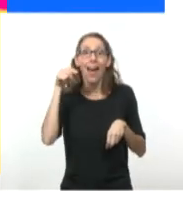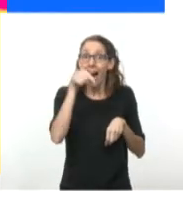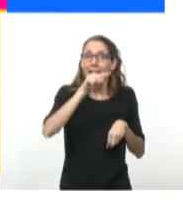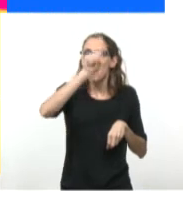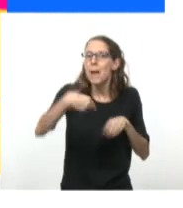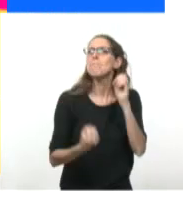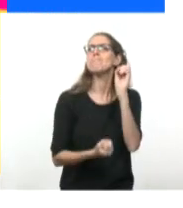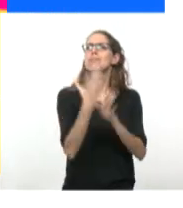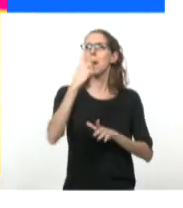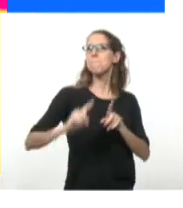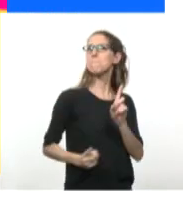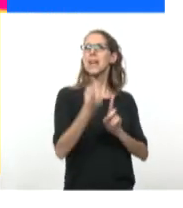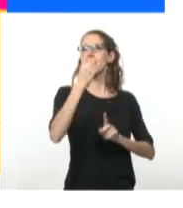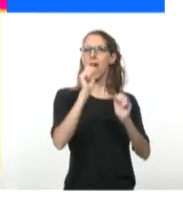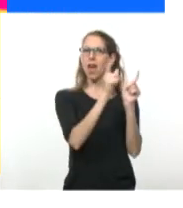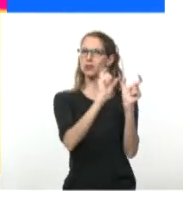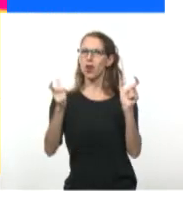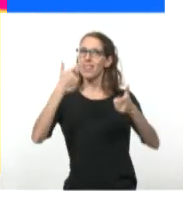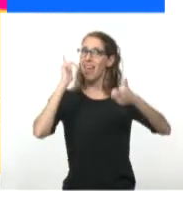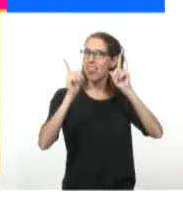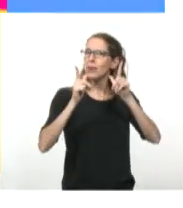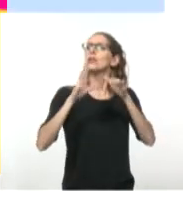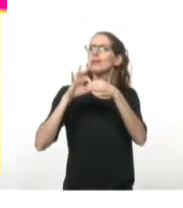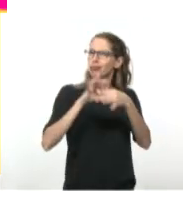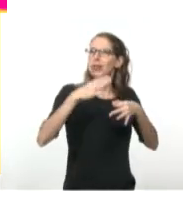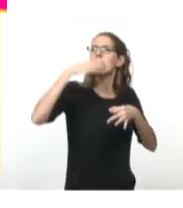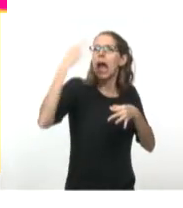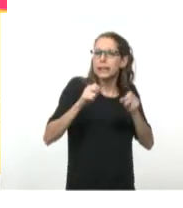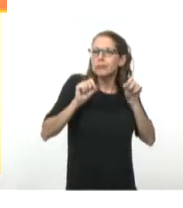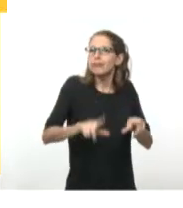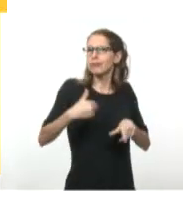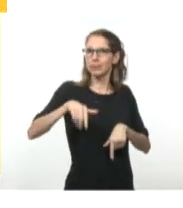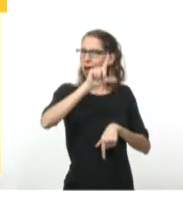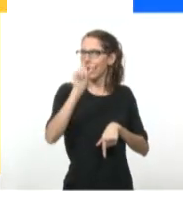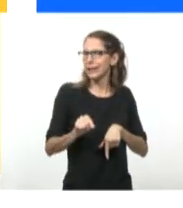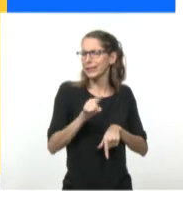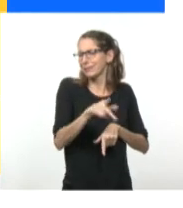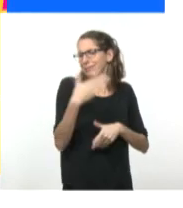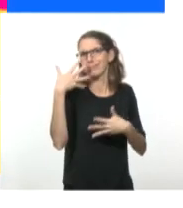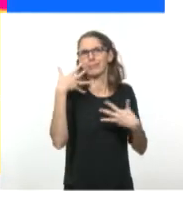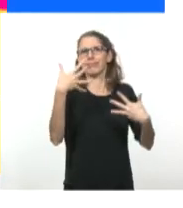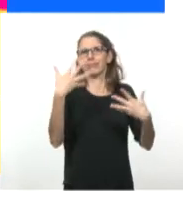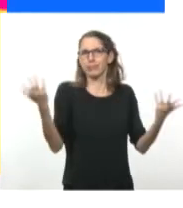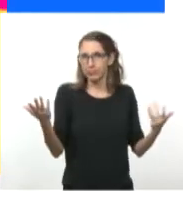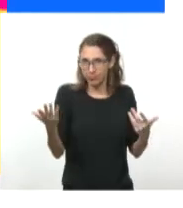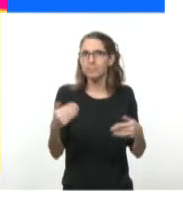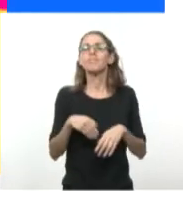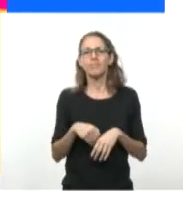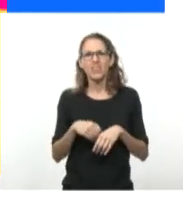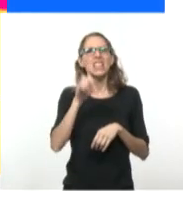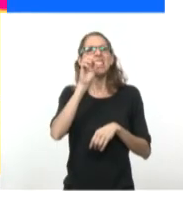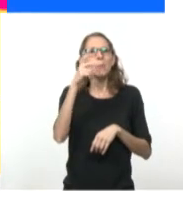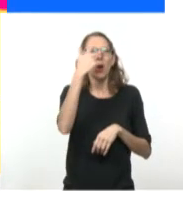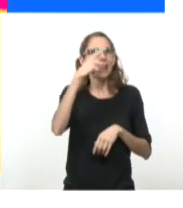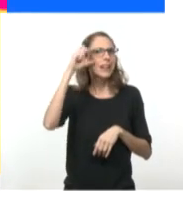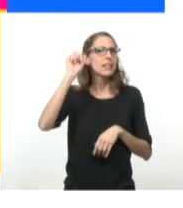historieta de aventuras realista hecha en la Argentina y fue una obra maestra, Hernán el Corsario.